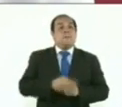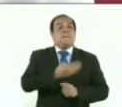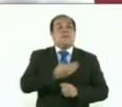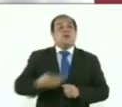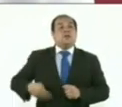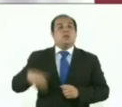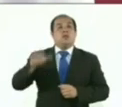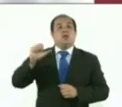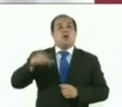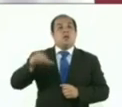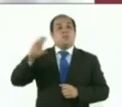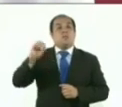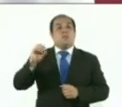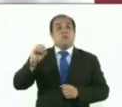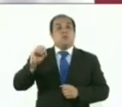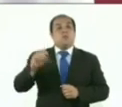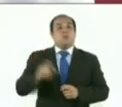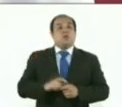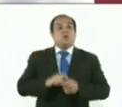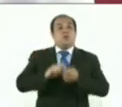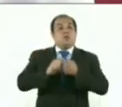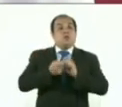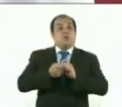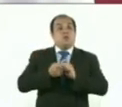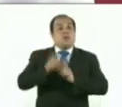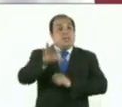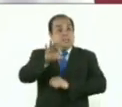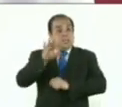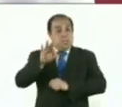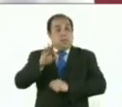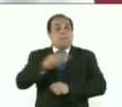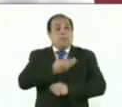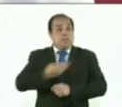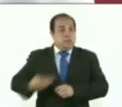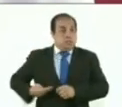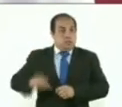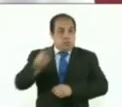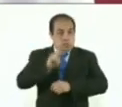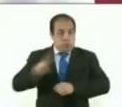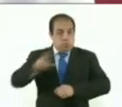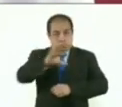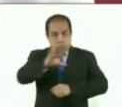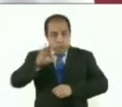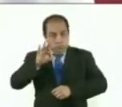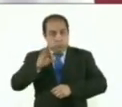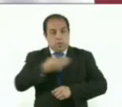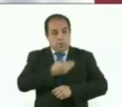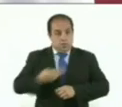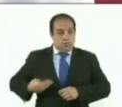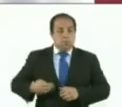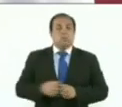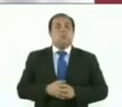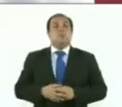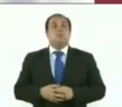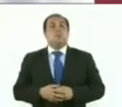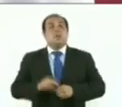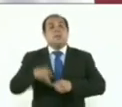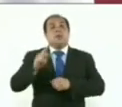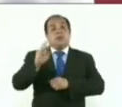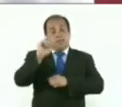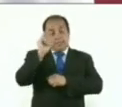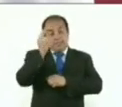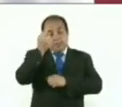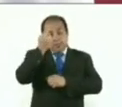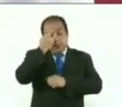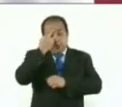Obrador se hace presidente electo, el pueblo de México lo elige. Pero hay que recordar que en aquellos